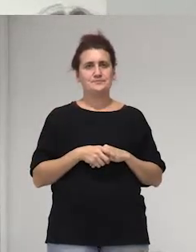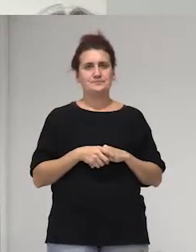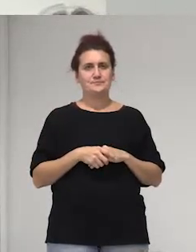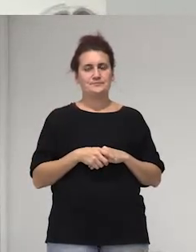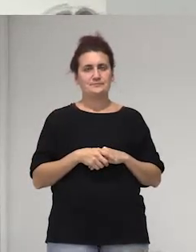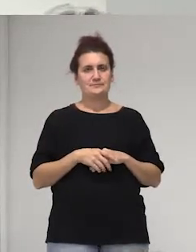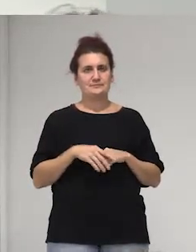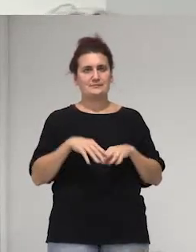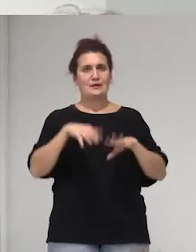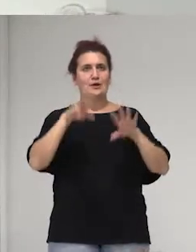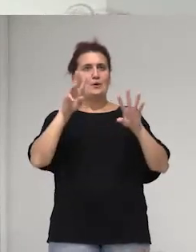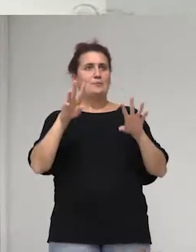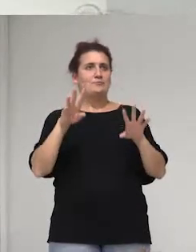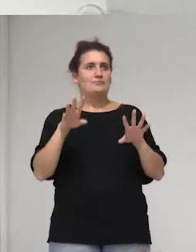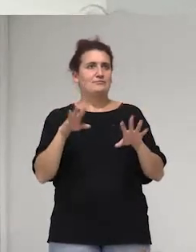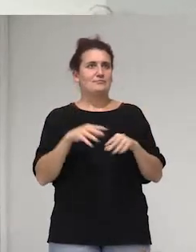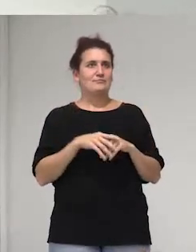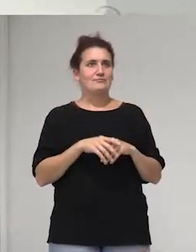imperialista vas a ver